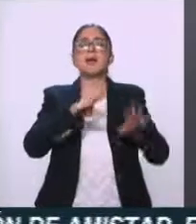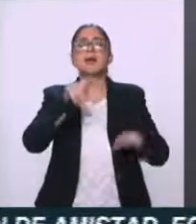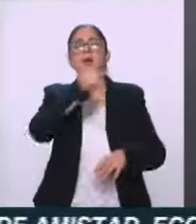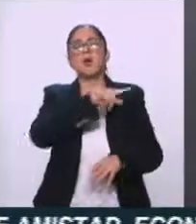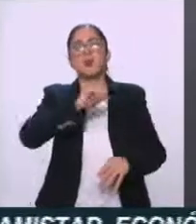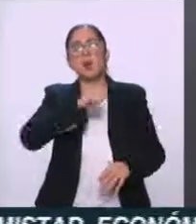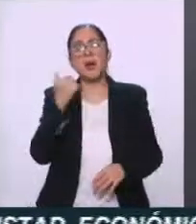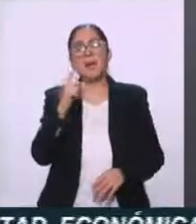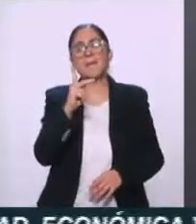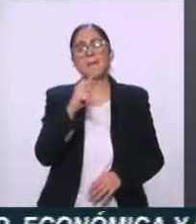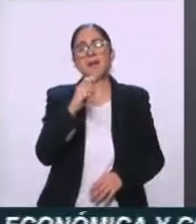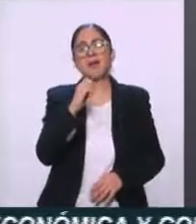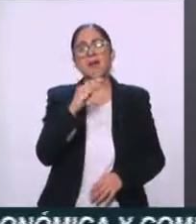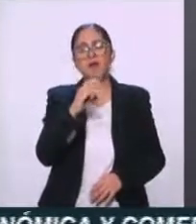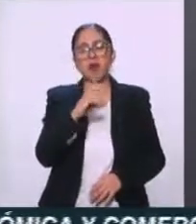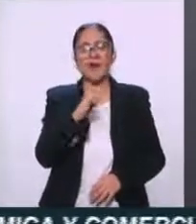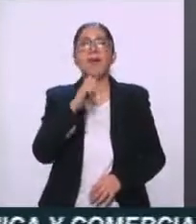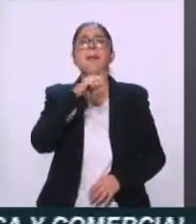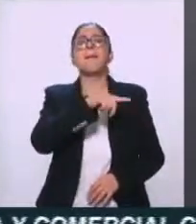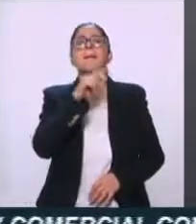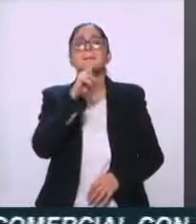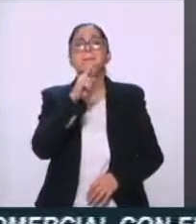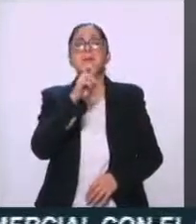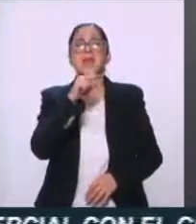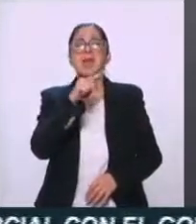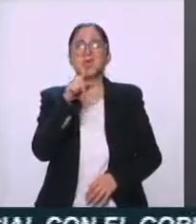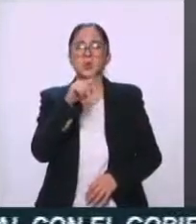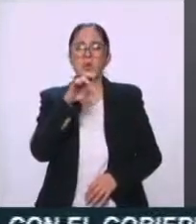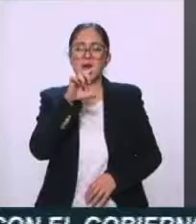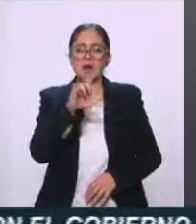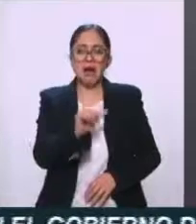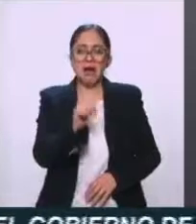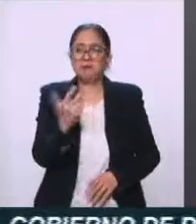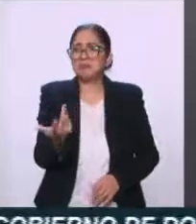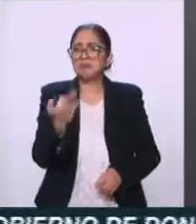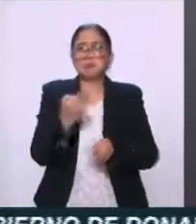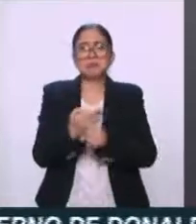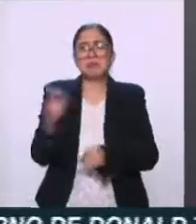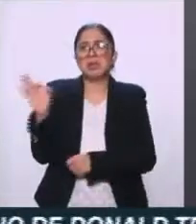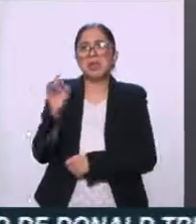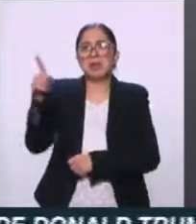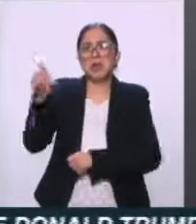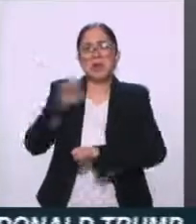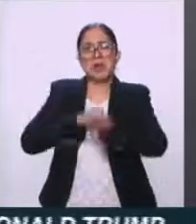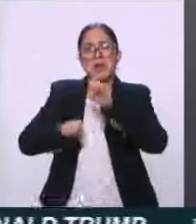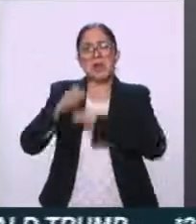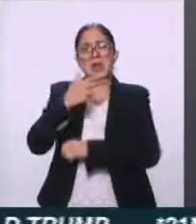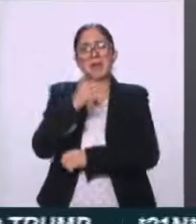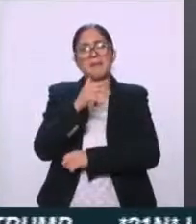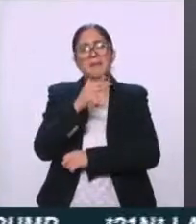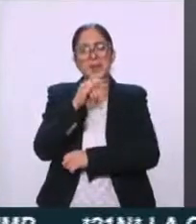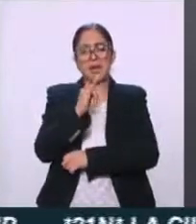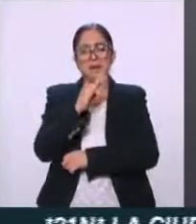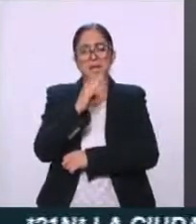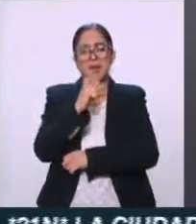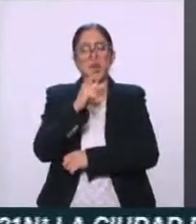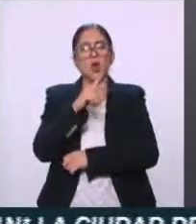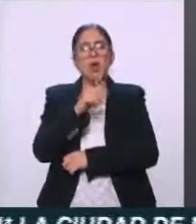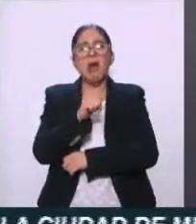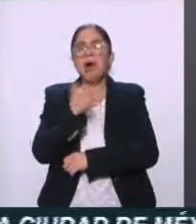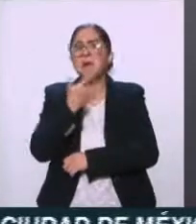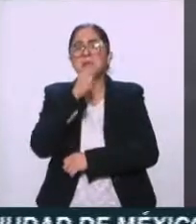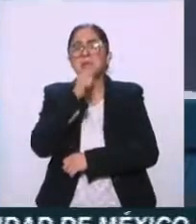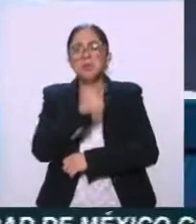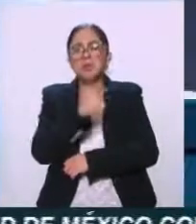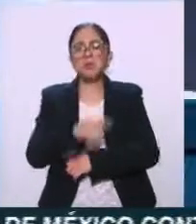Venezuela. Entonces, no hay que descartar en el contexto en el que estamos ahorita con Iberdrola que puedan ser las mismas empresas. Oye, y en aquel entonces,